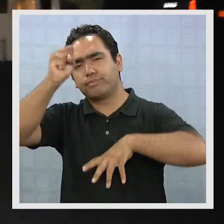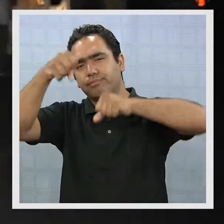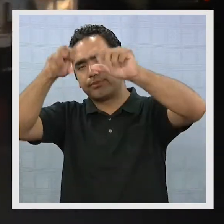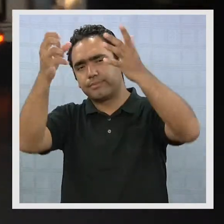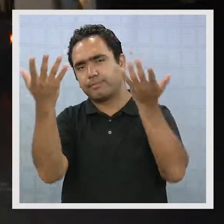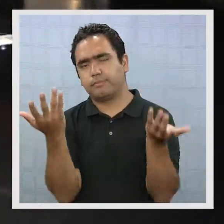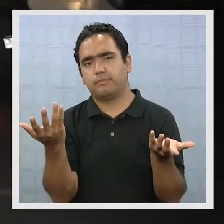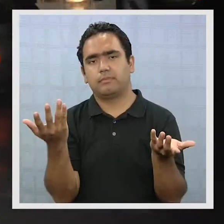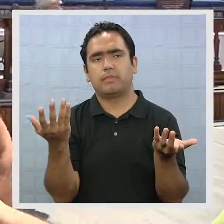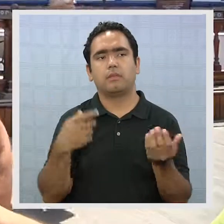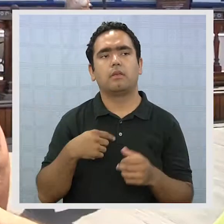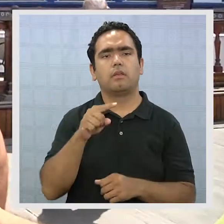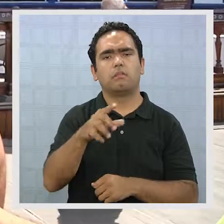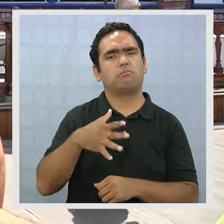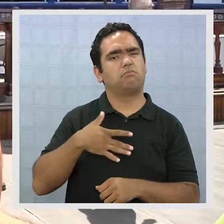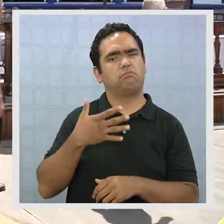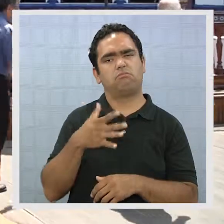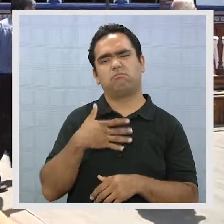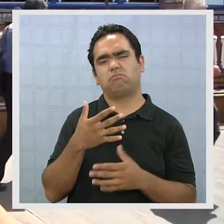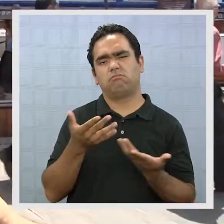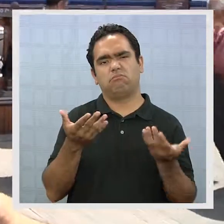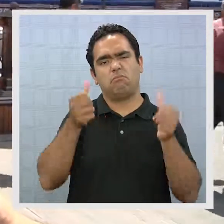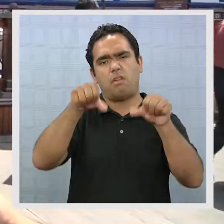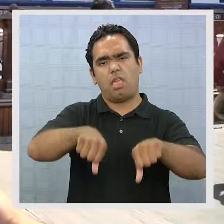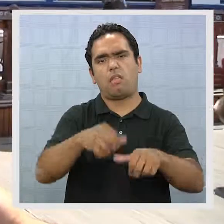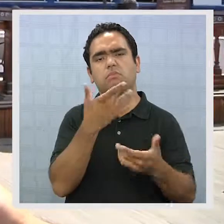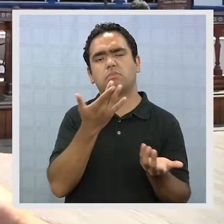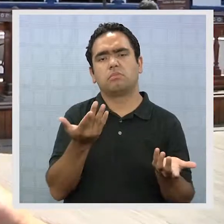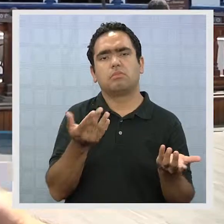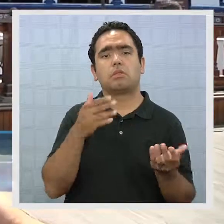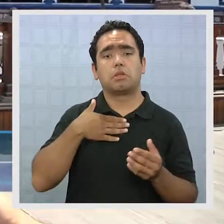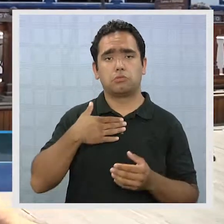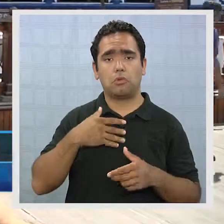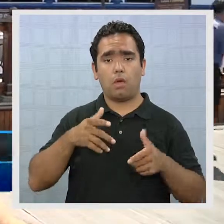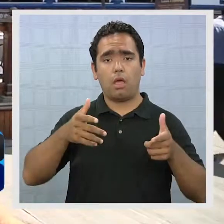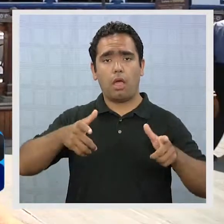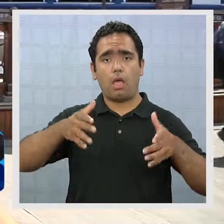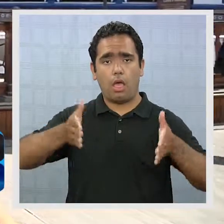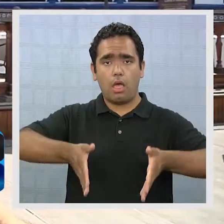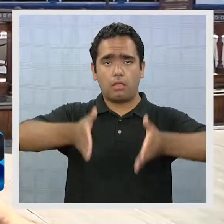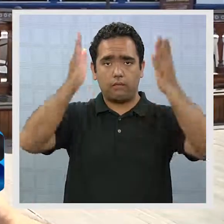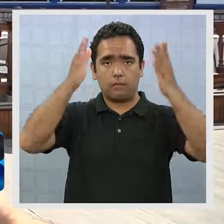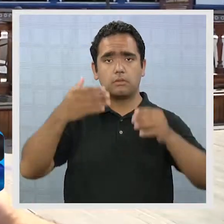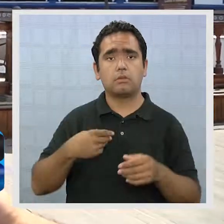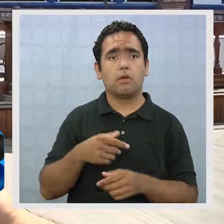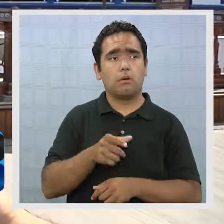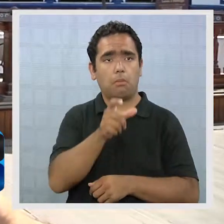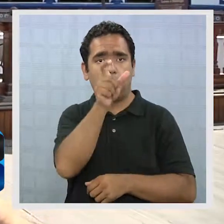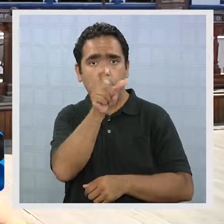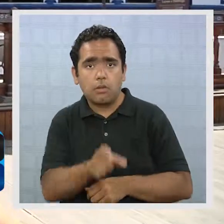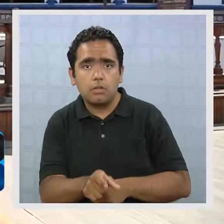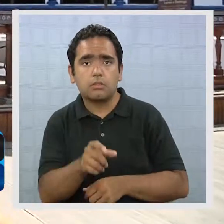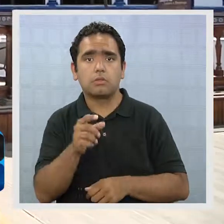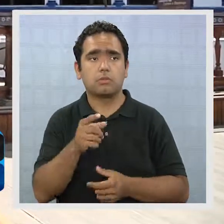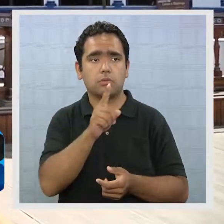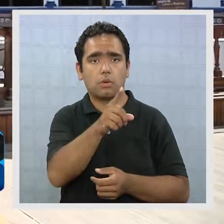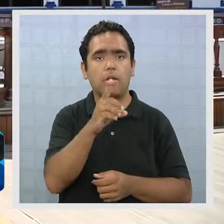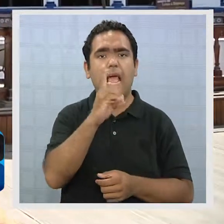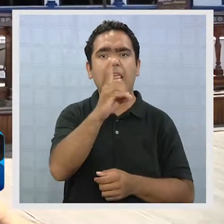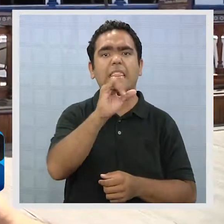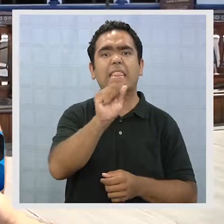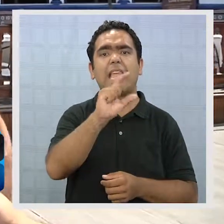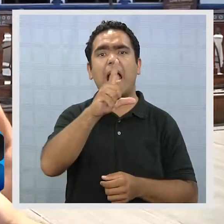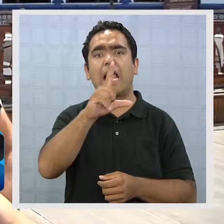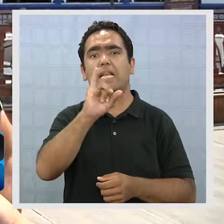apagón que estamos sufriendo en los últimos meses. Por lo tanto, para nadie es agradable. Más bien si en el edificio donde yo vivo hay personas que se dializan diariamente,